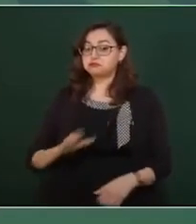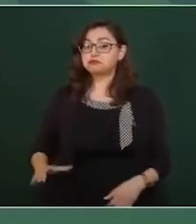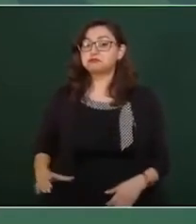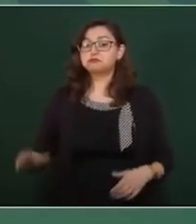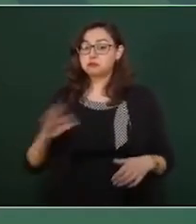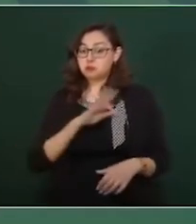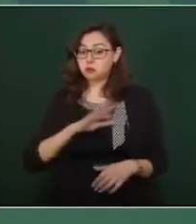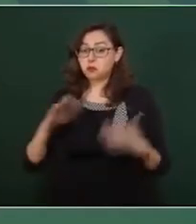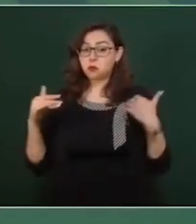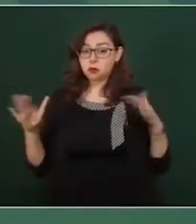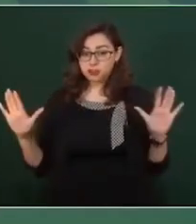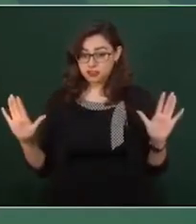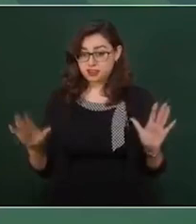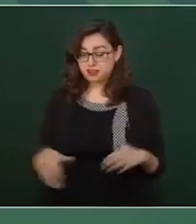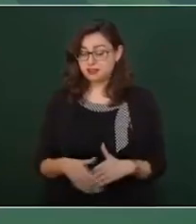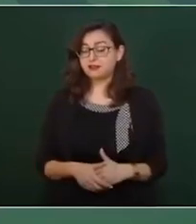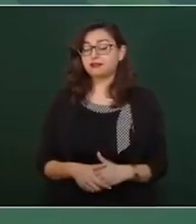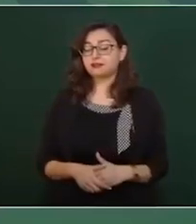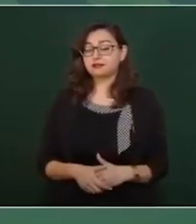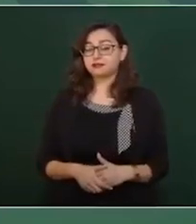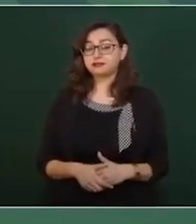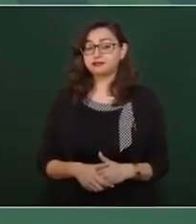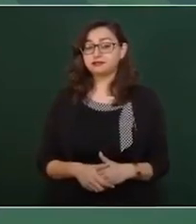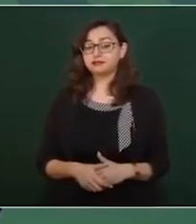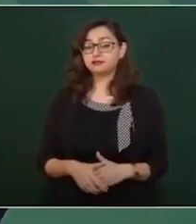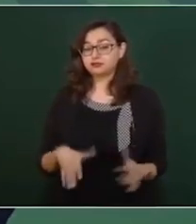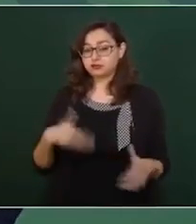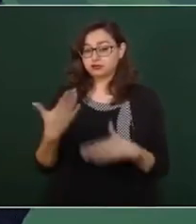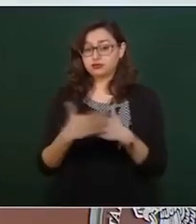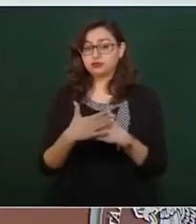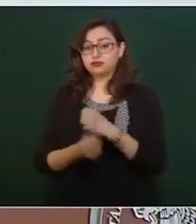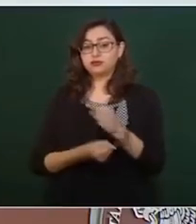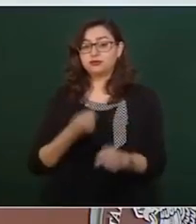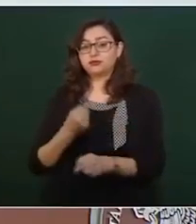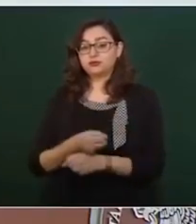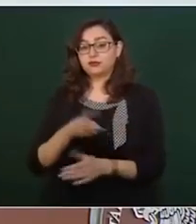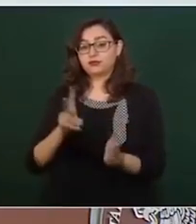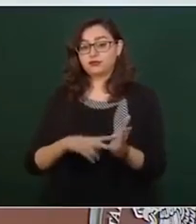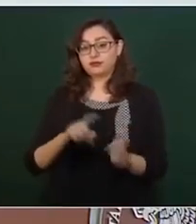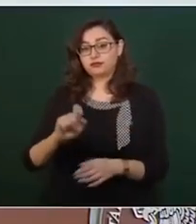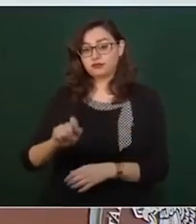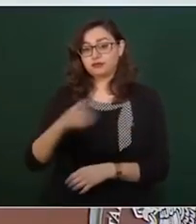el 2024, Chumel,